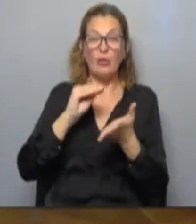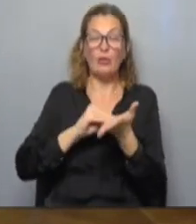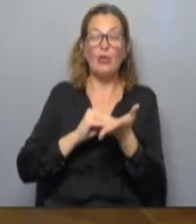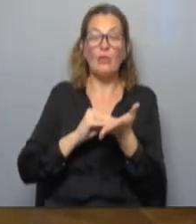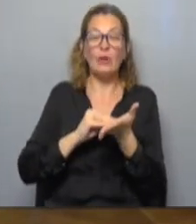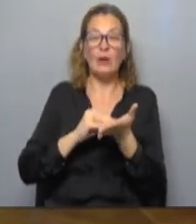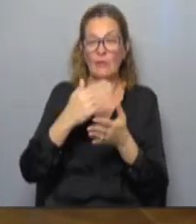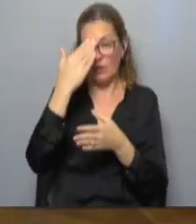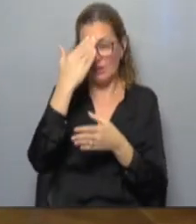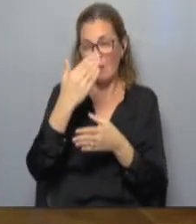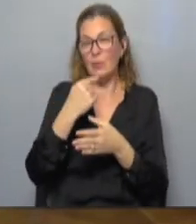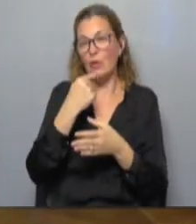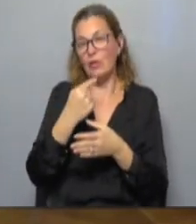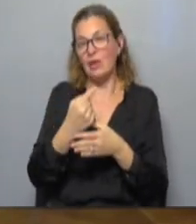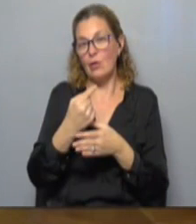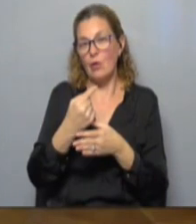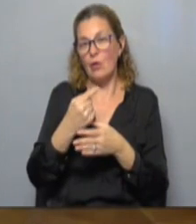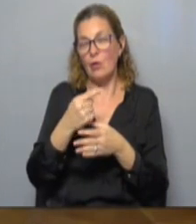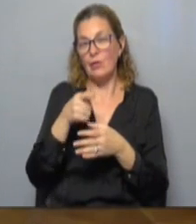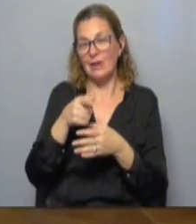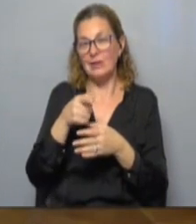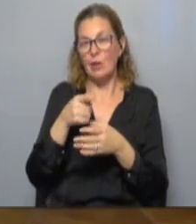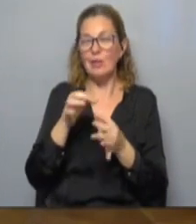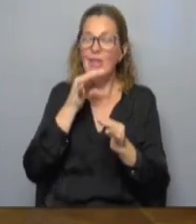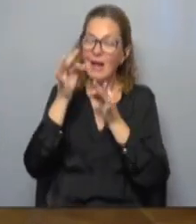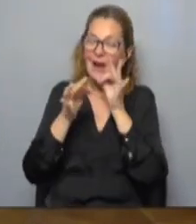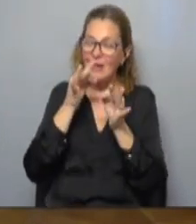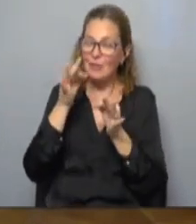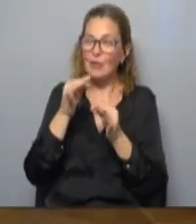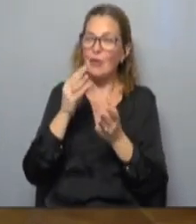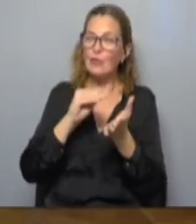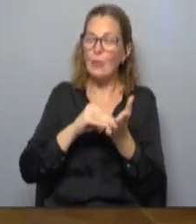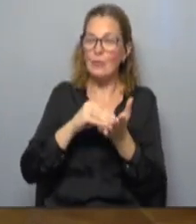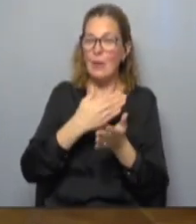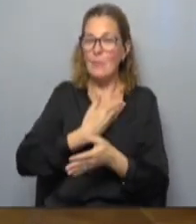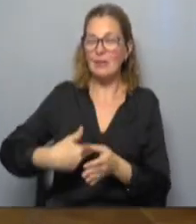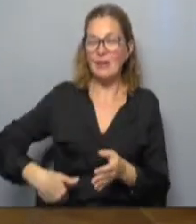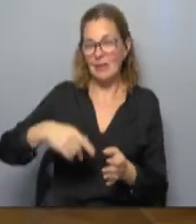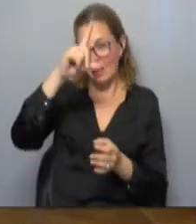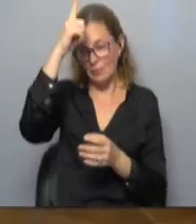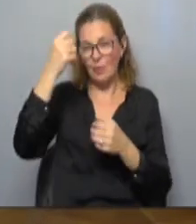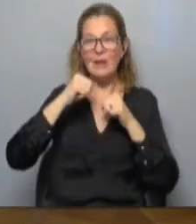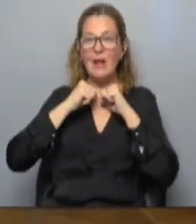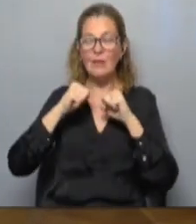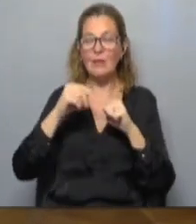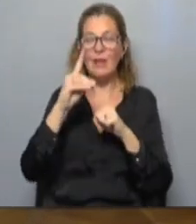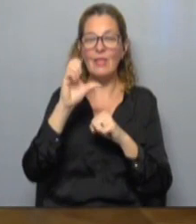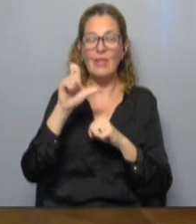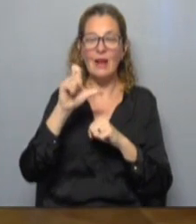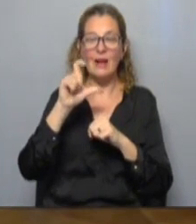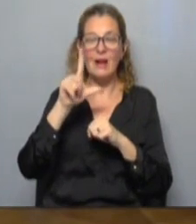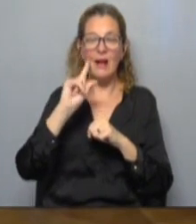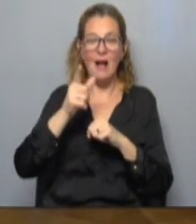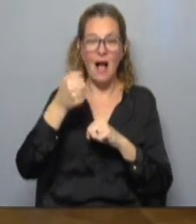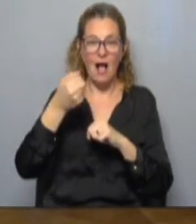declaración que hizo el Frente Amplio tras el plenario. Pero precisamente declaraciones del presidente Luis Lacalle Pou, del secretario Álvaro Delgado y del